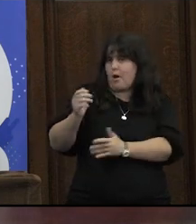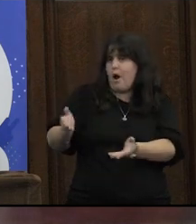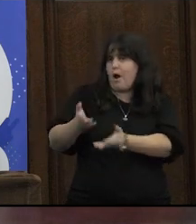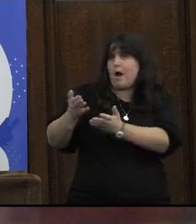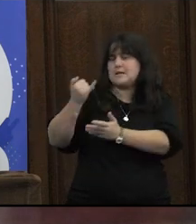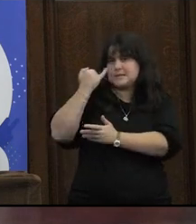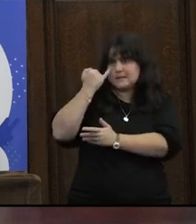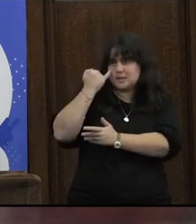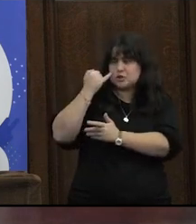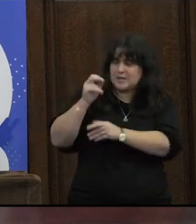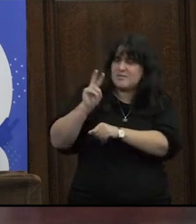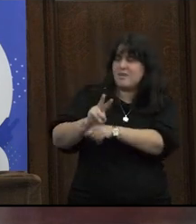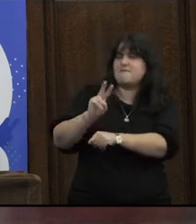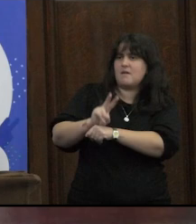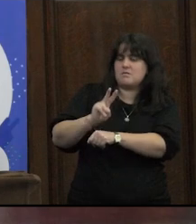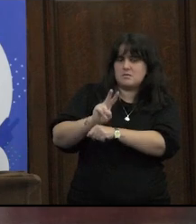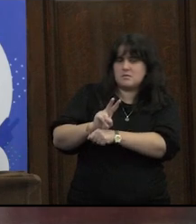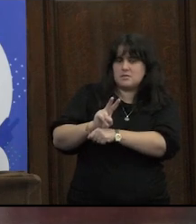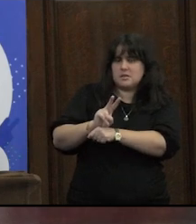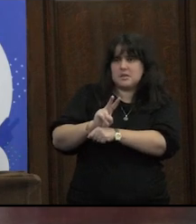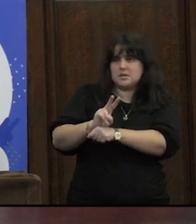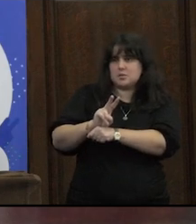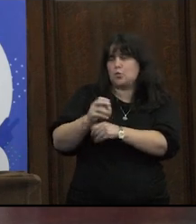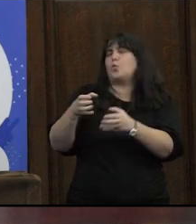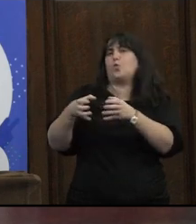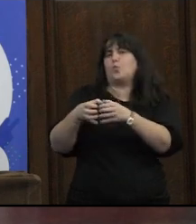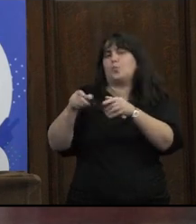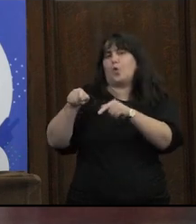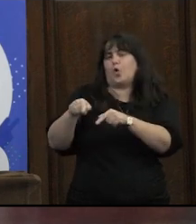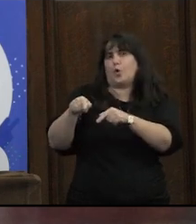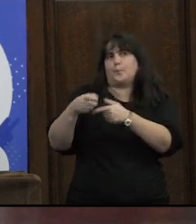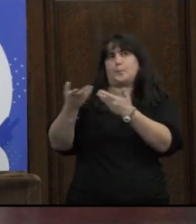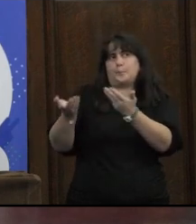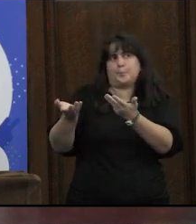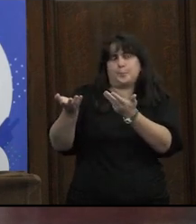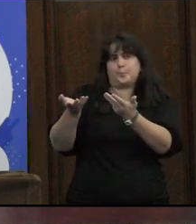sexo que son defensoras de que es un grupo